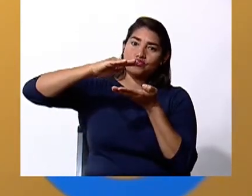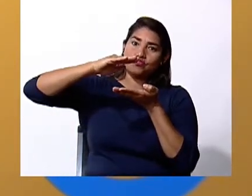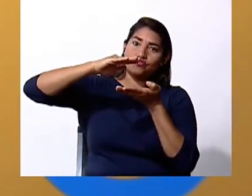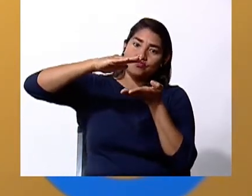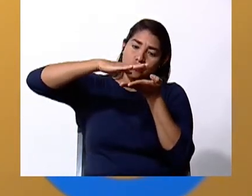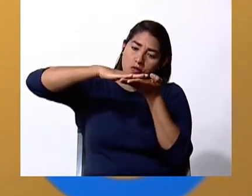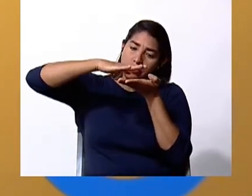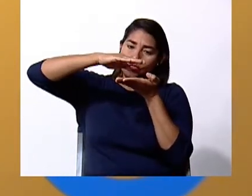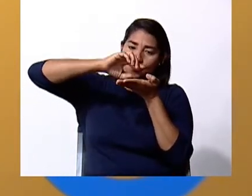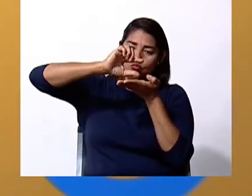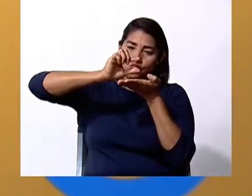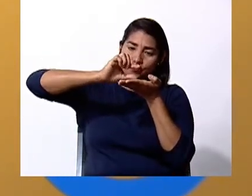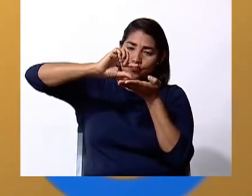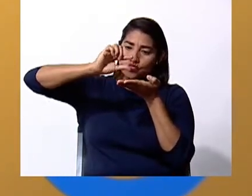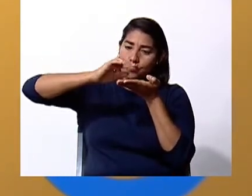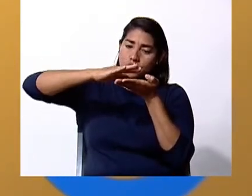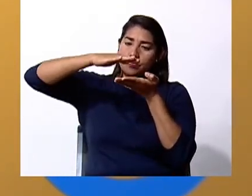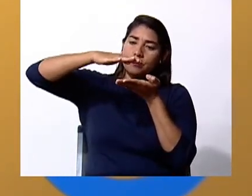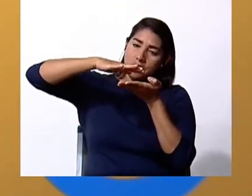relieve.